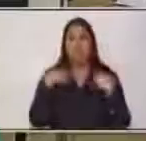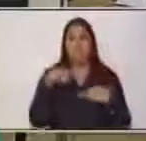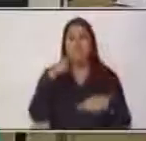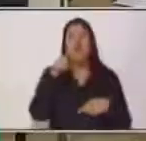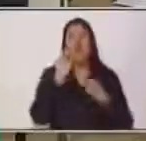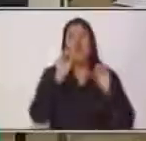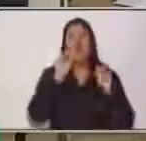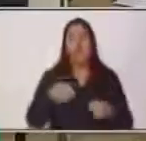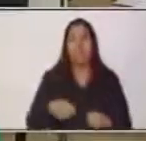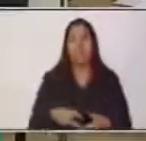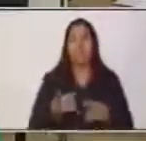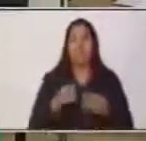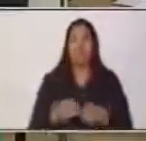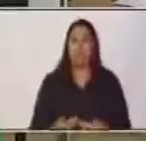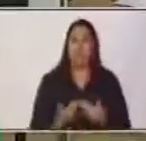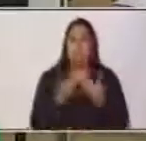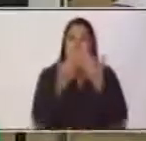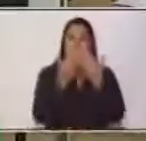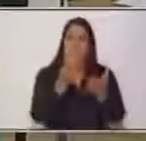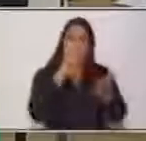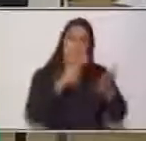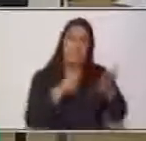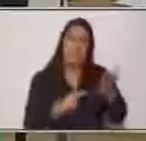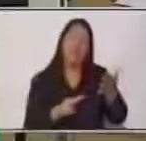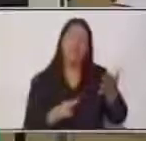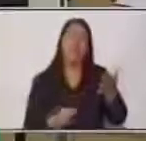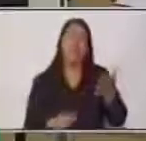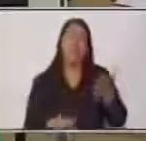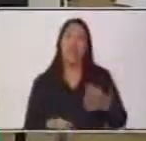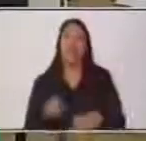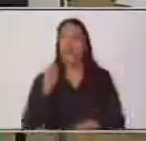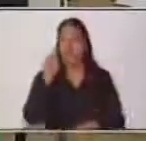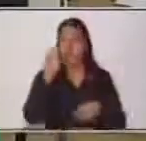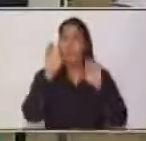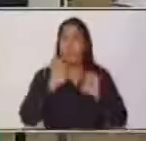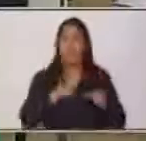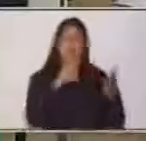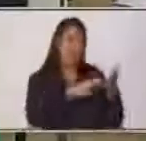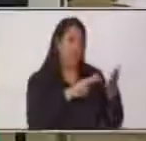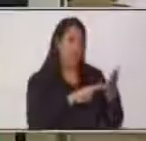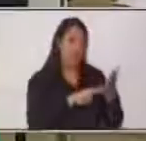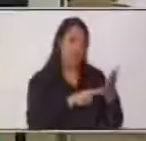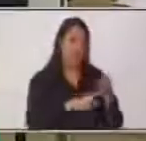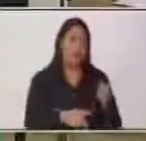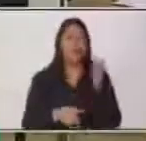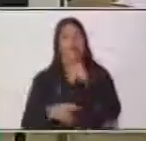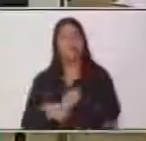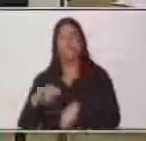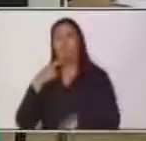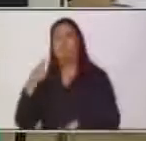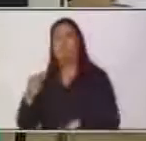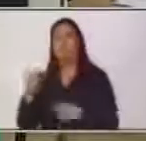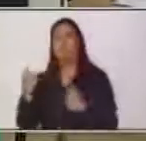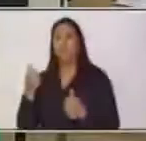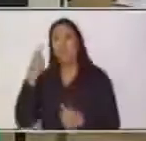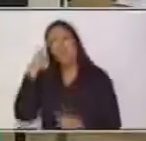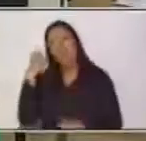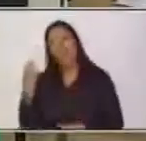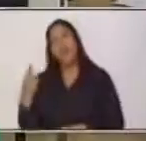el punto D, causa y el efecto, que es una ley. Muy bien. Tomando en cuenta, entonces,